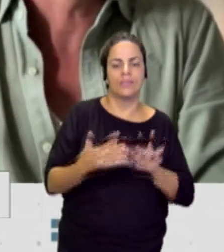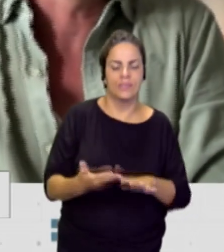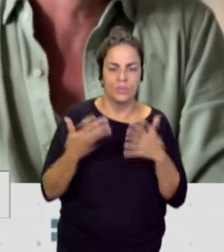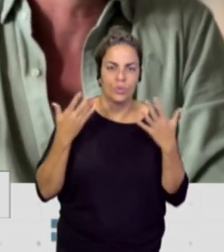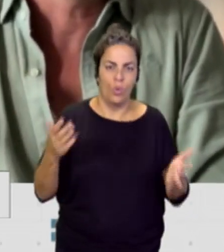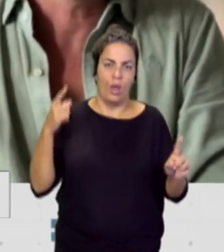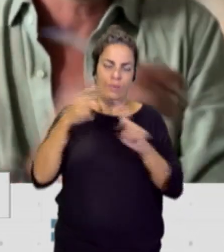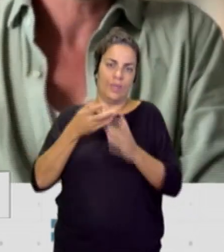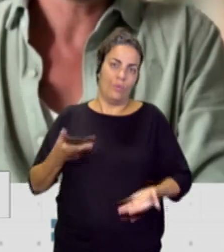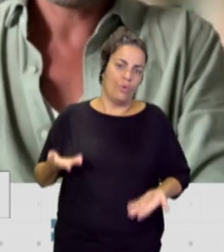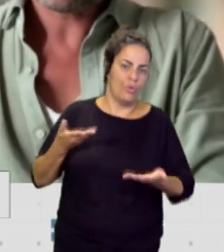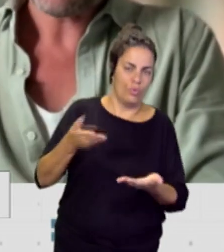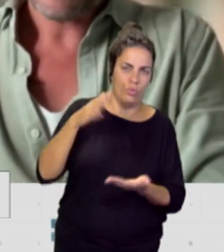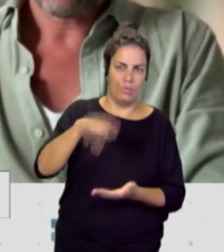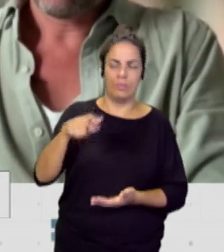ayudar a estos chicos.